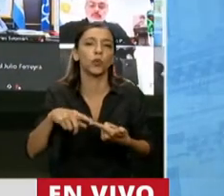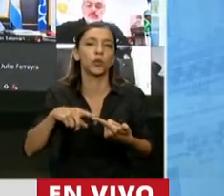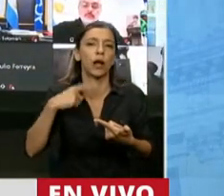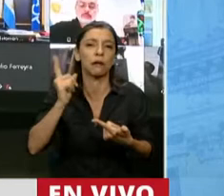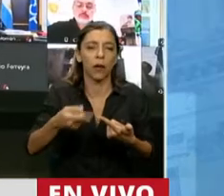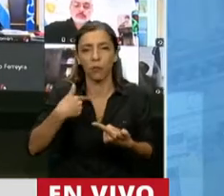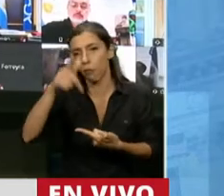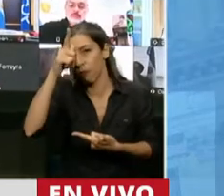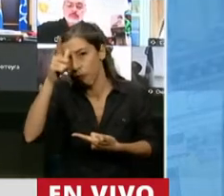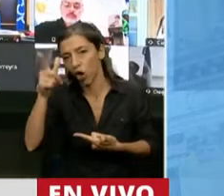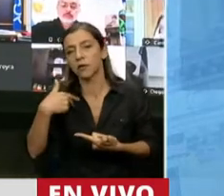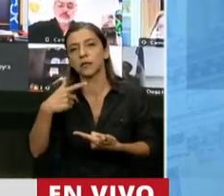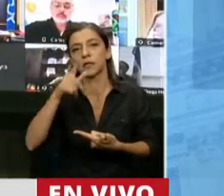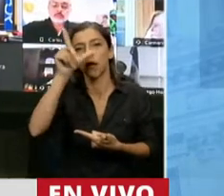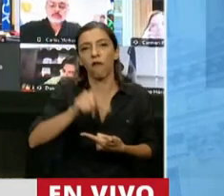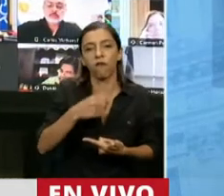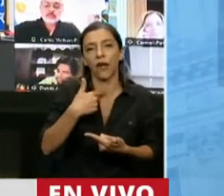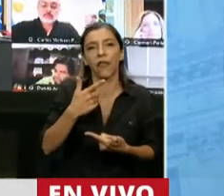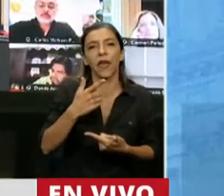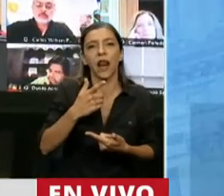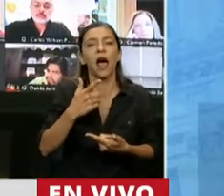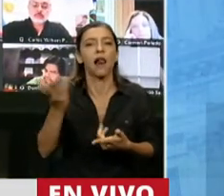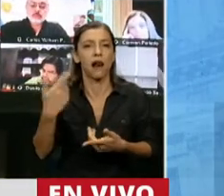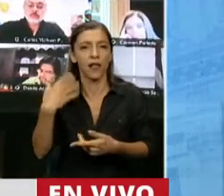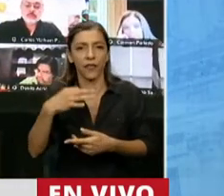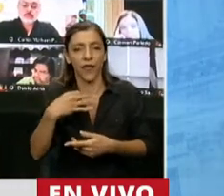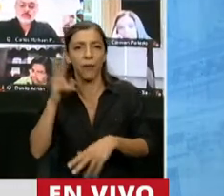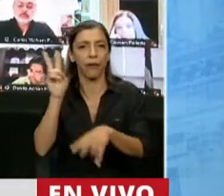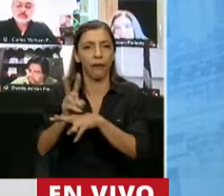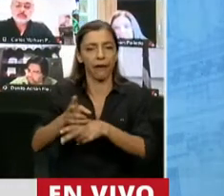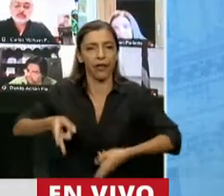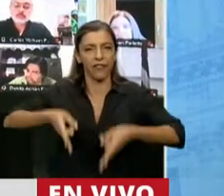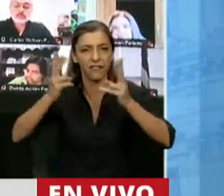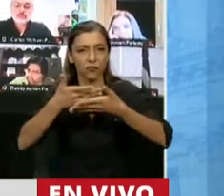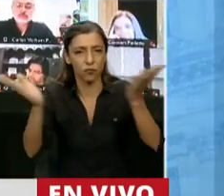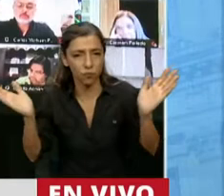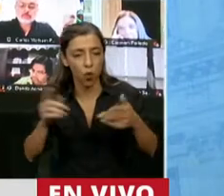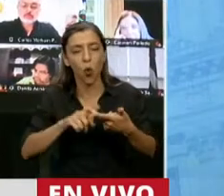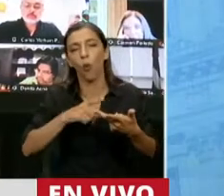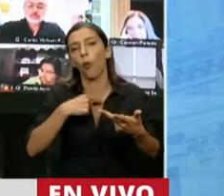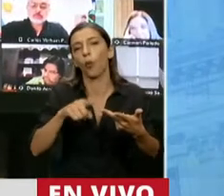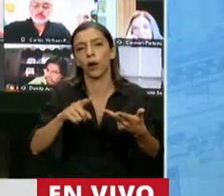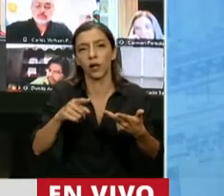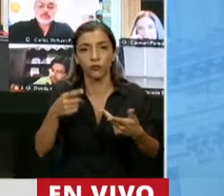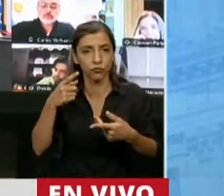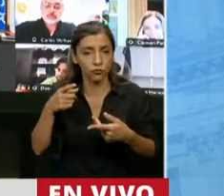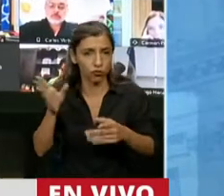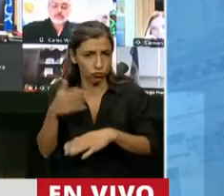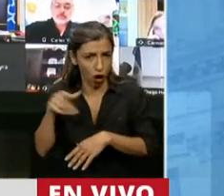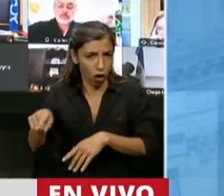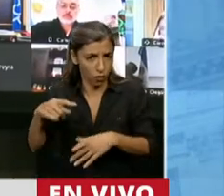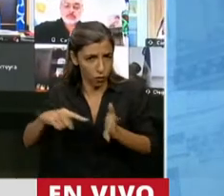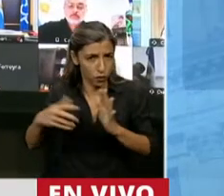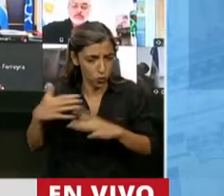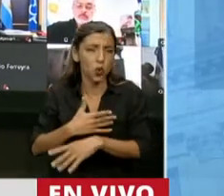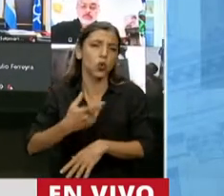custodia de la Policía Federal sobre los edificios públicos. Hubo muchos objetivos de la ciudad de Buenos Aires, obviamente hospitales,